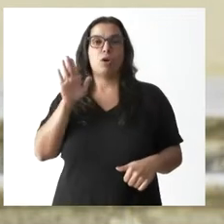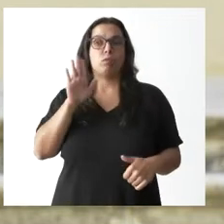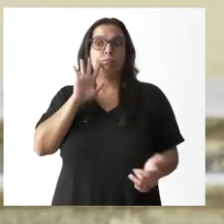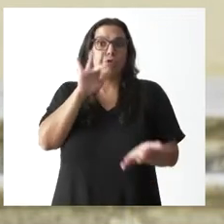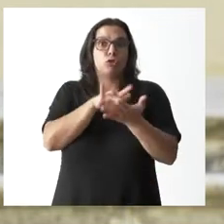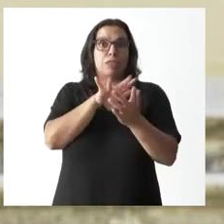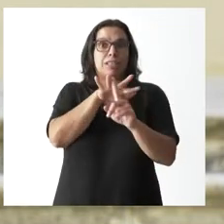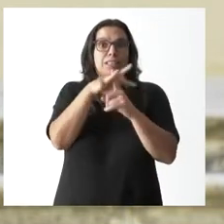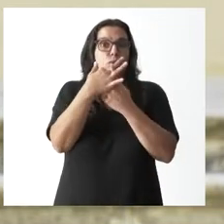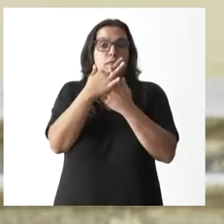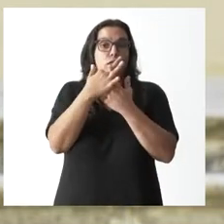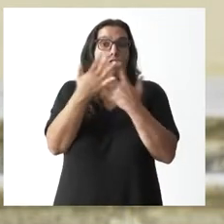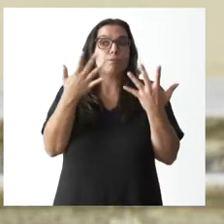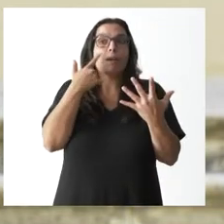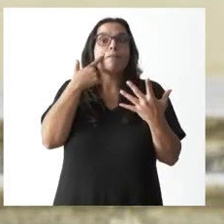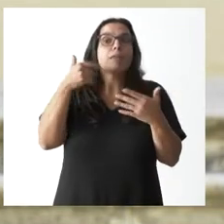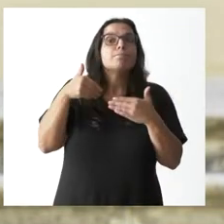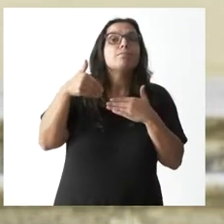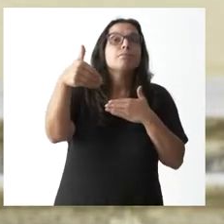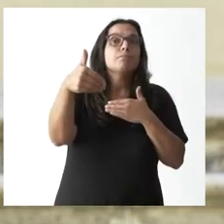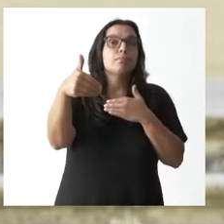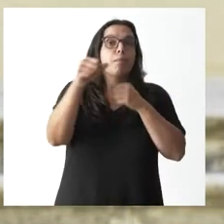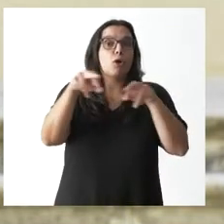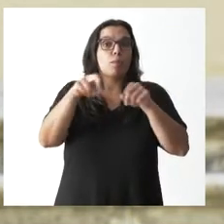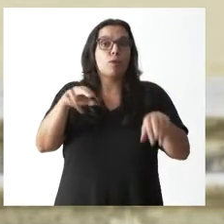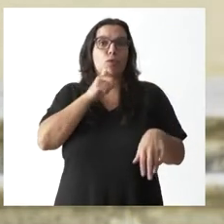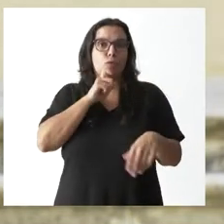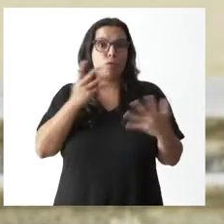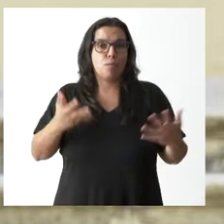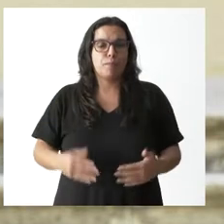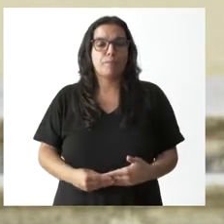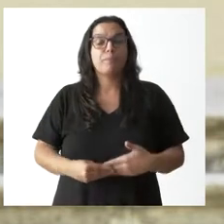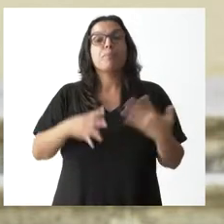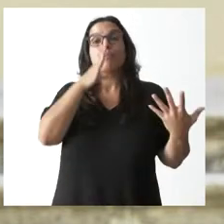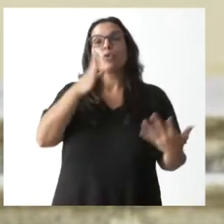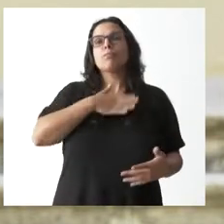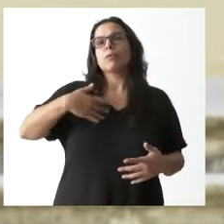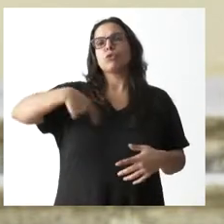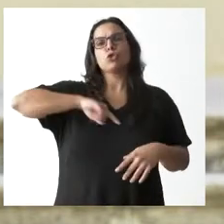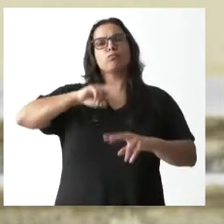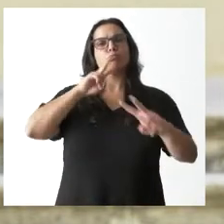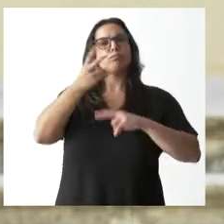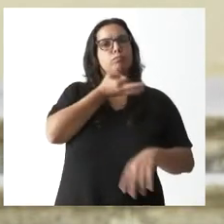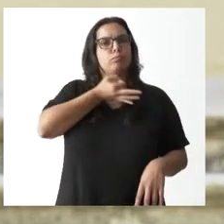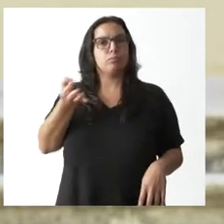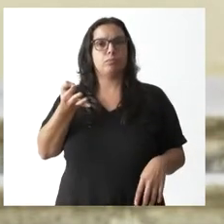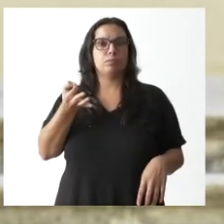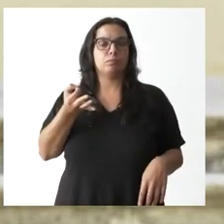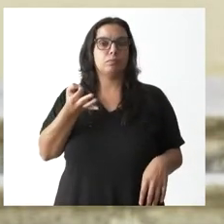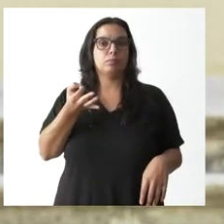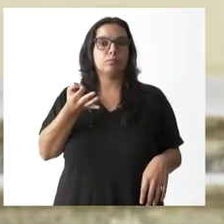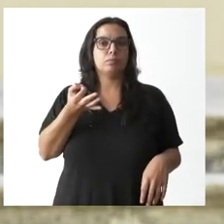veremos cómo en el futuro se va a agravar. Por eso queremos responder con eficacia a la